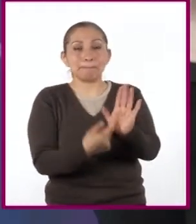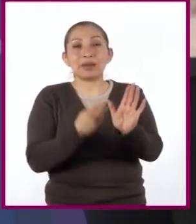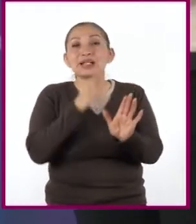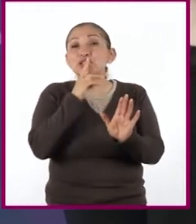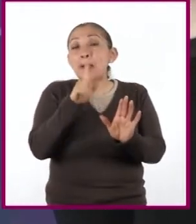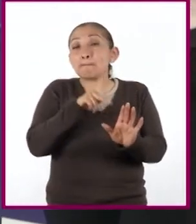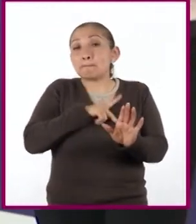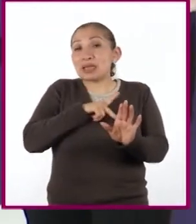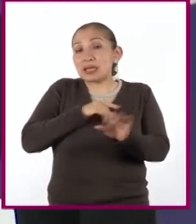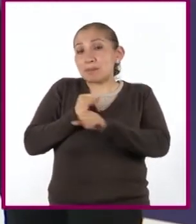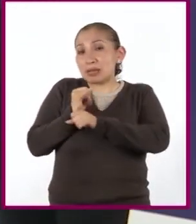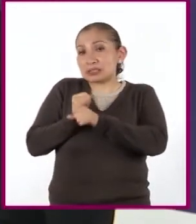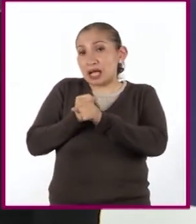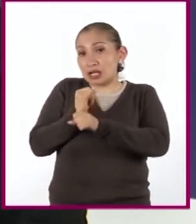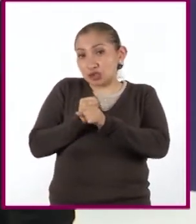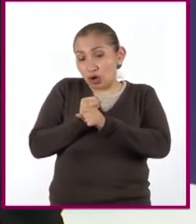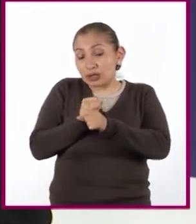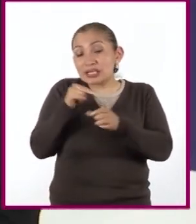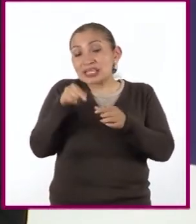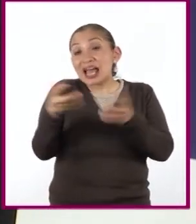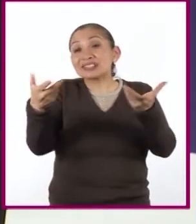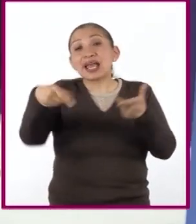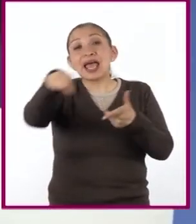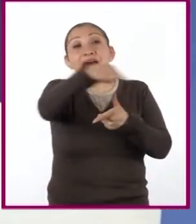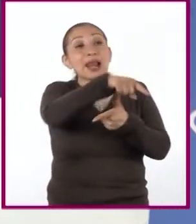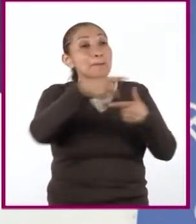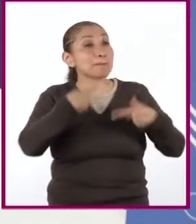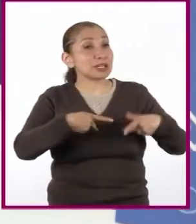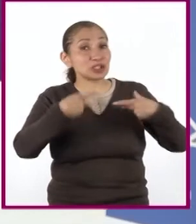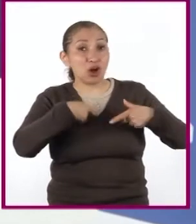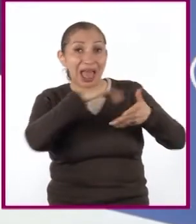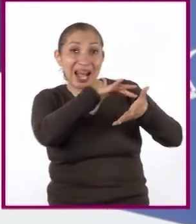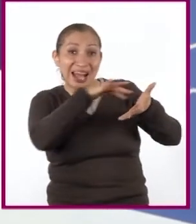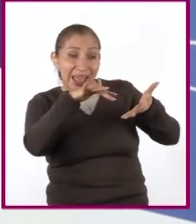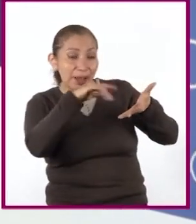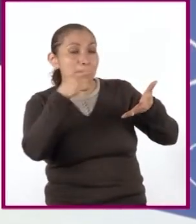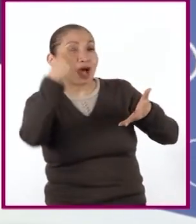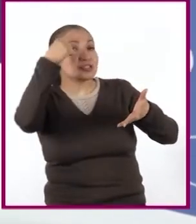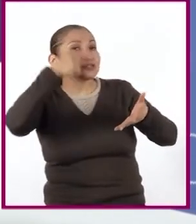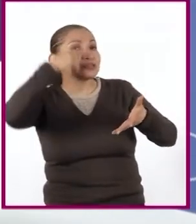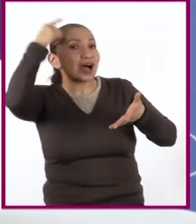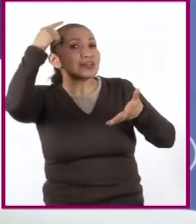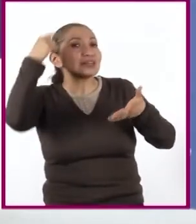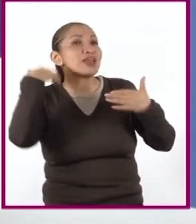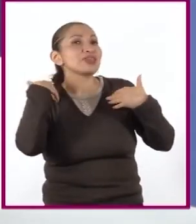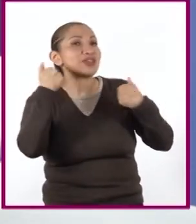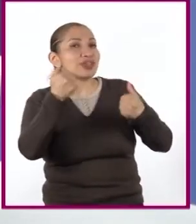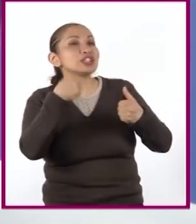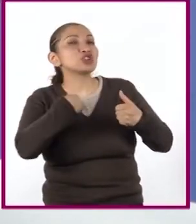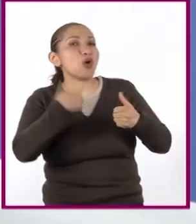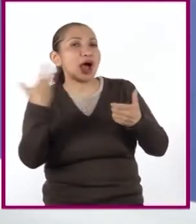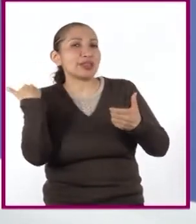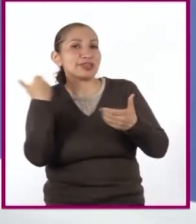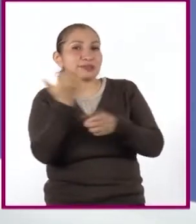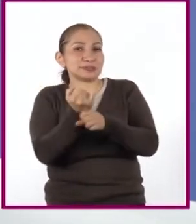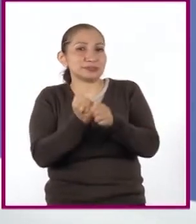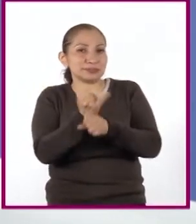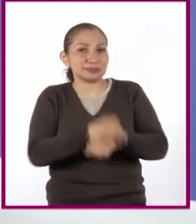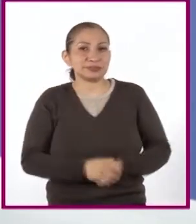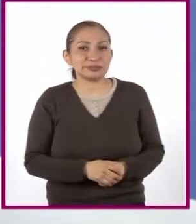resultados de nuestra investigación y hacer que para nuestros lectores sea más comprensible lo que hemos indagado.